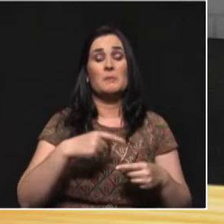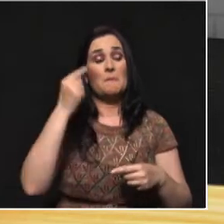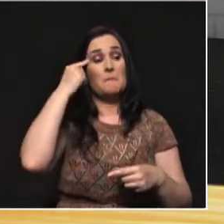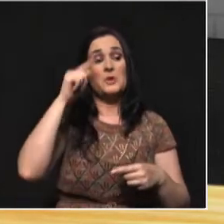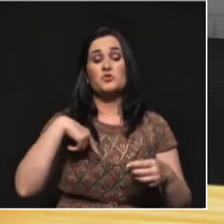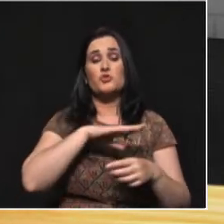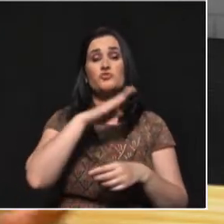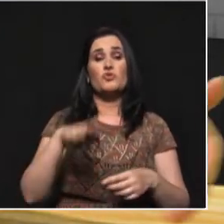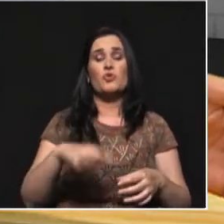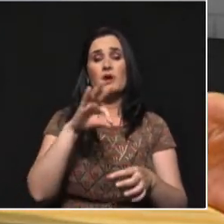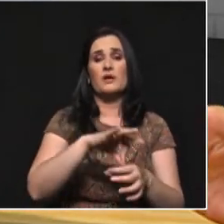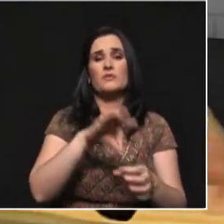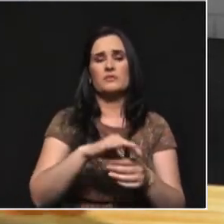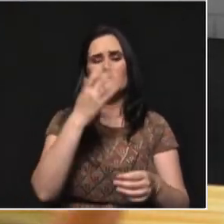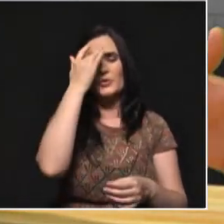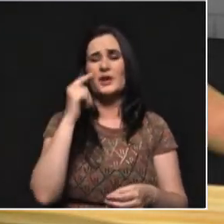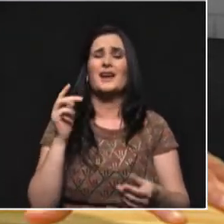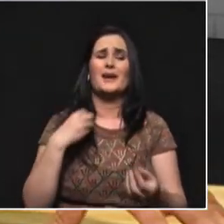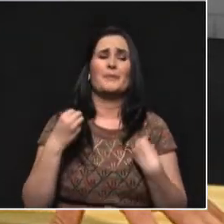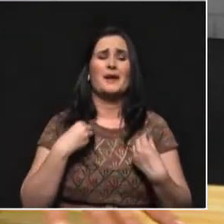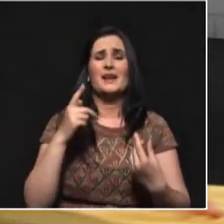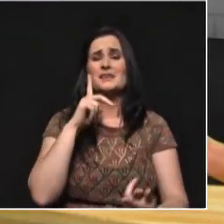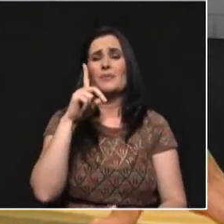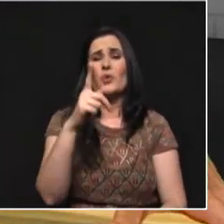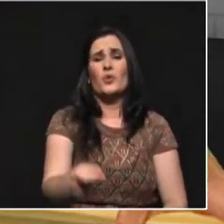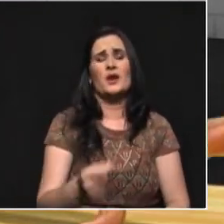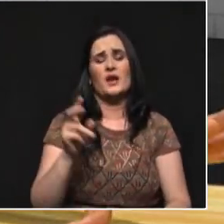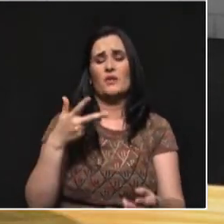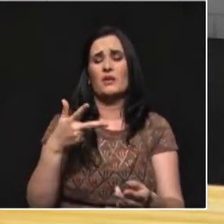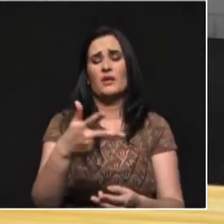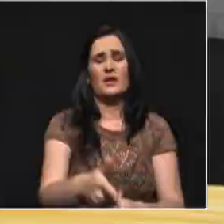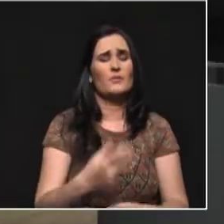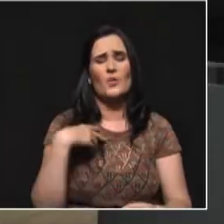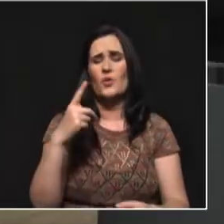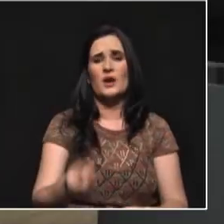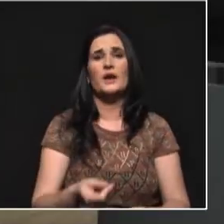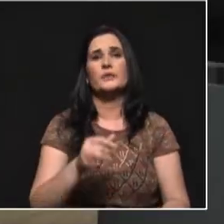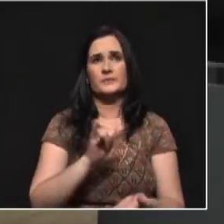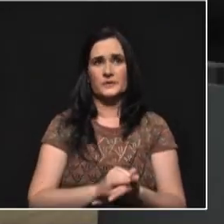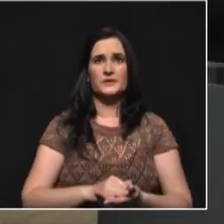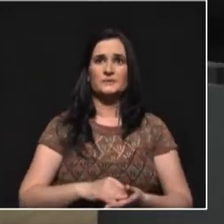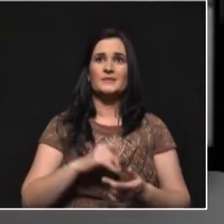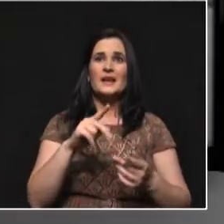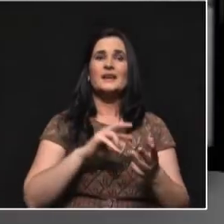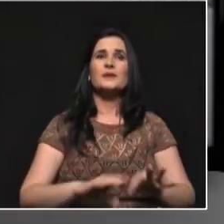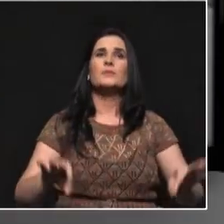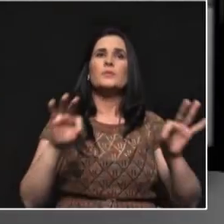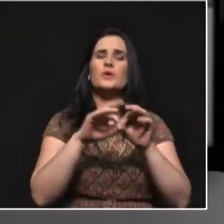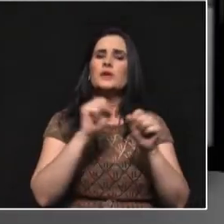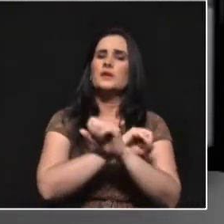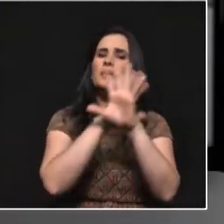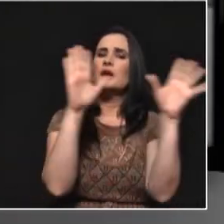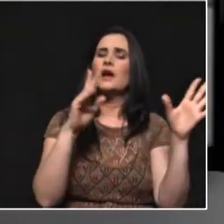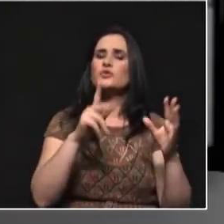han votado. ¿Y por qué? Ah, qué pereza ir también tan lejos a votar. Entonces, aparecen esas dinámicas. Una radiografía clarísima de qué nos lleva que